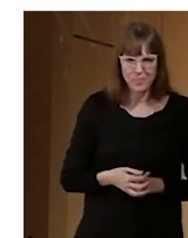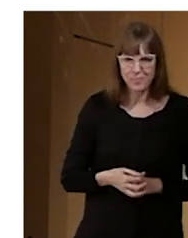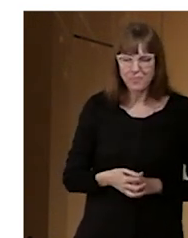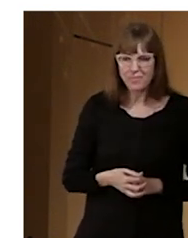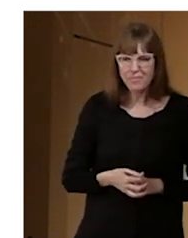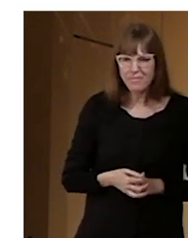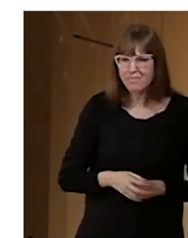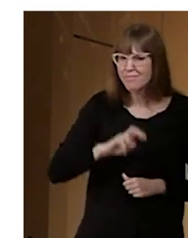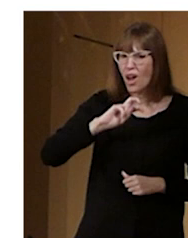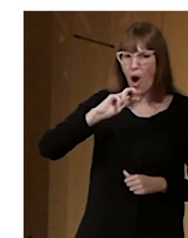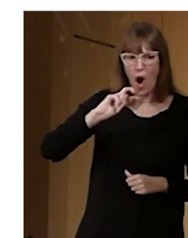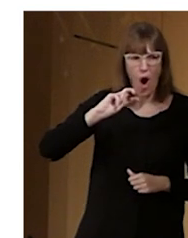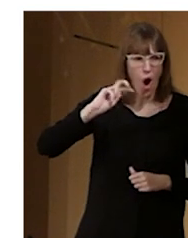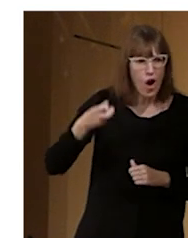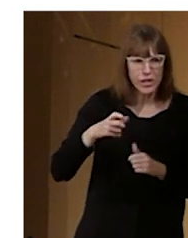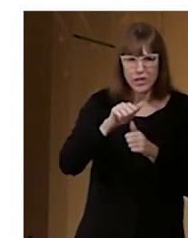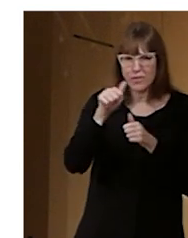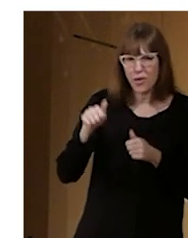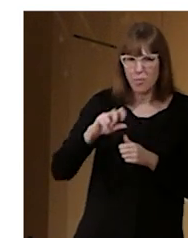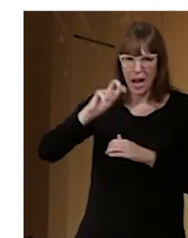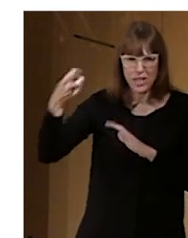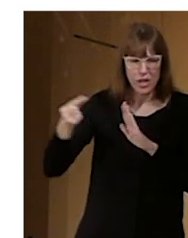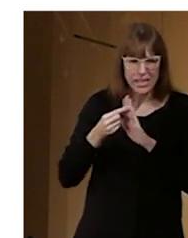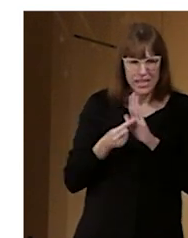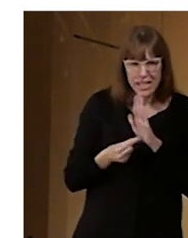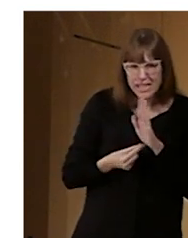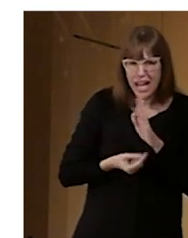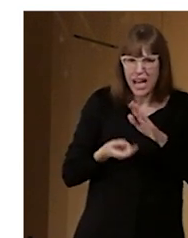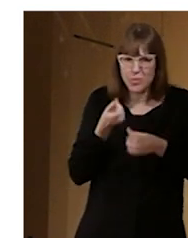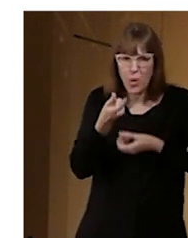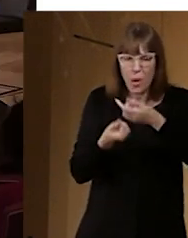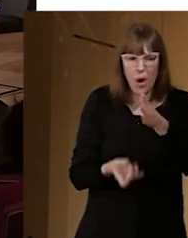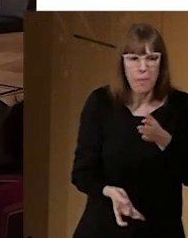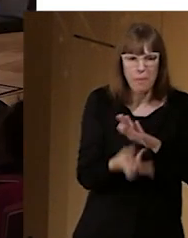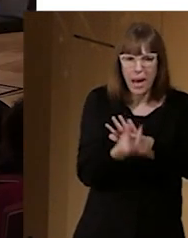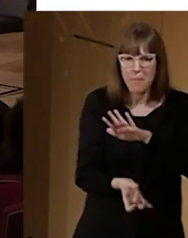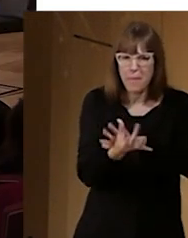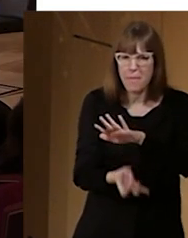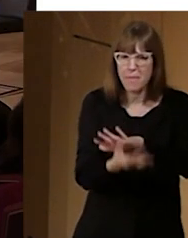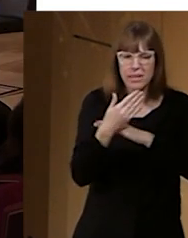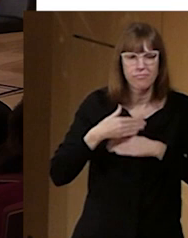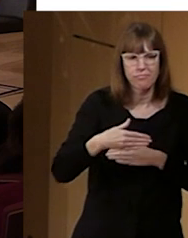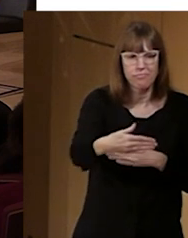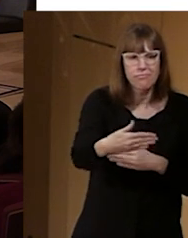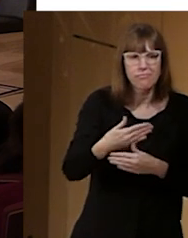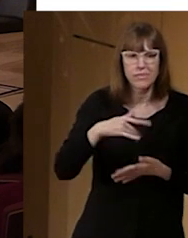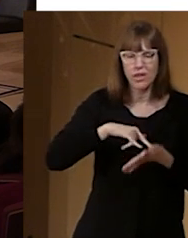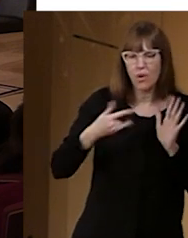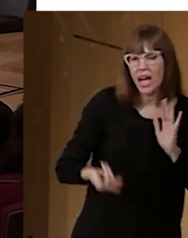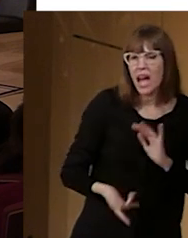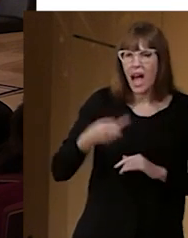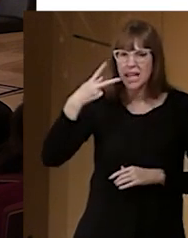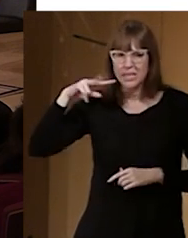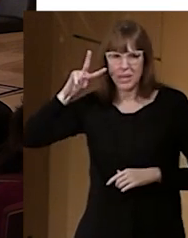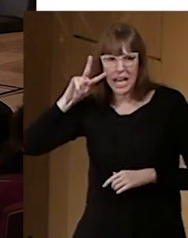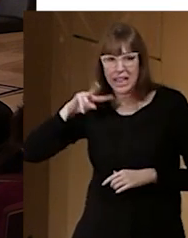muchos más que irán surgiendo y muchas características que, o hay tecnologías y experiencias que vamos entre todas y todas